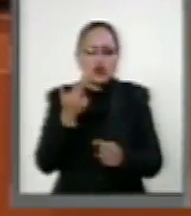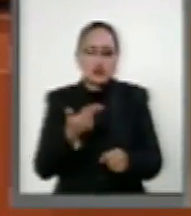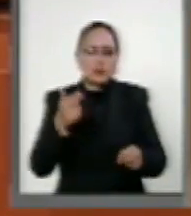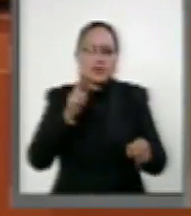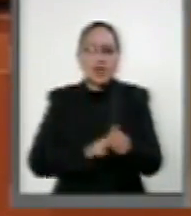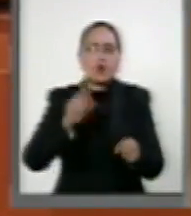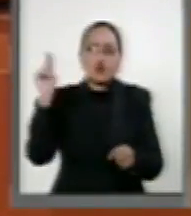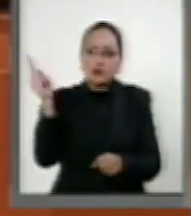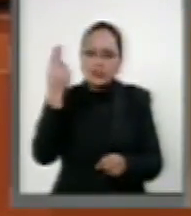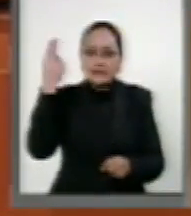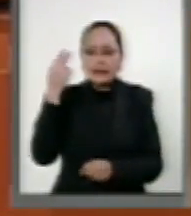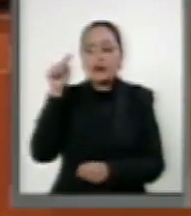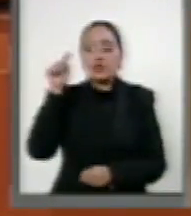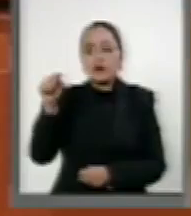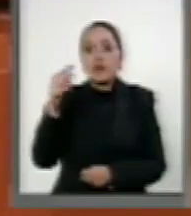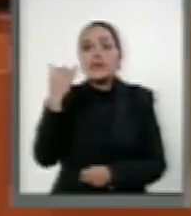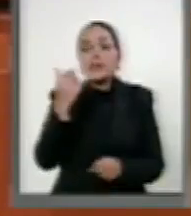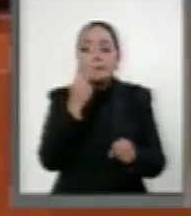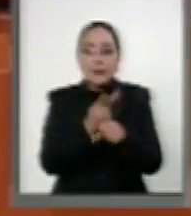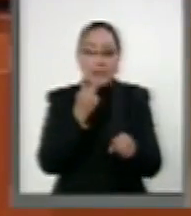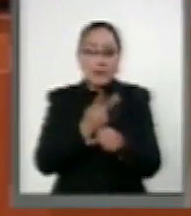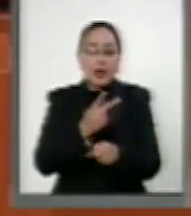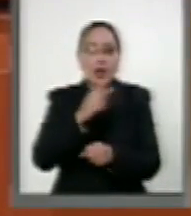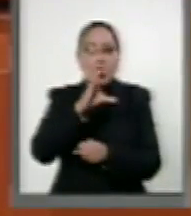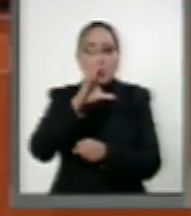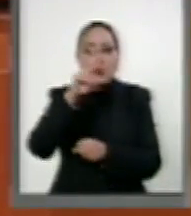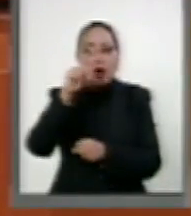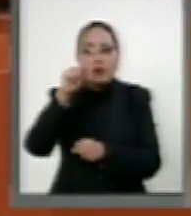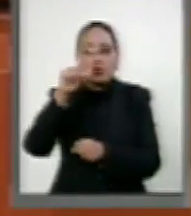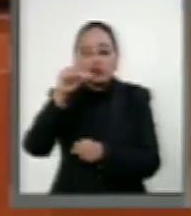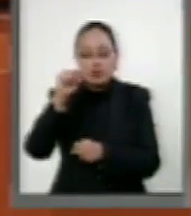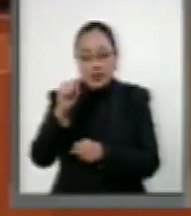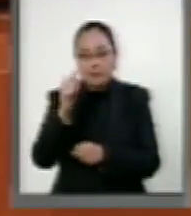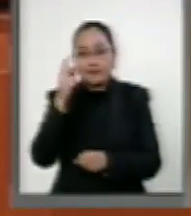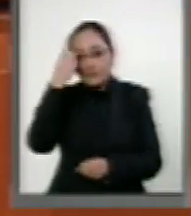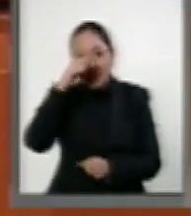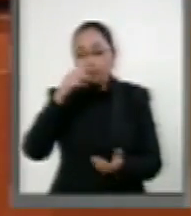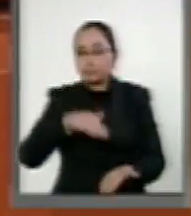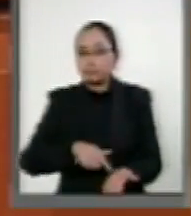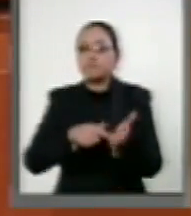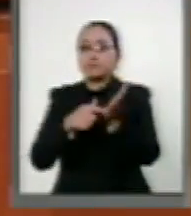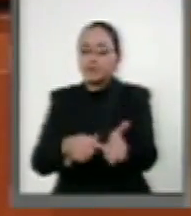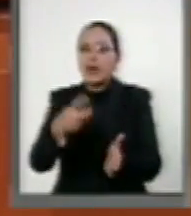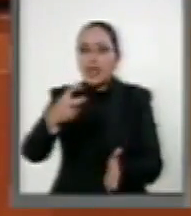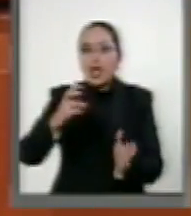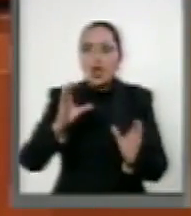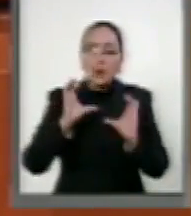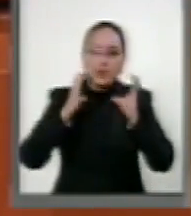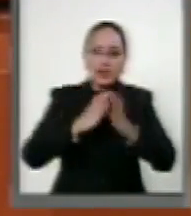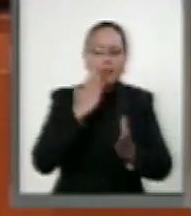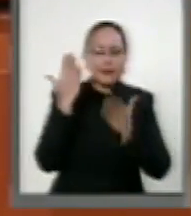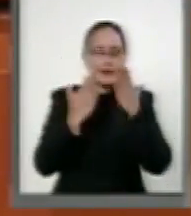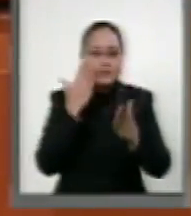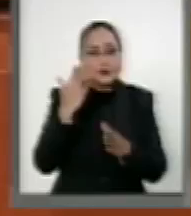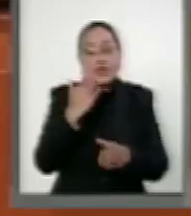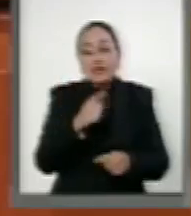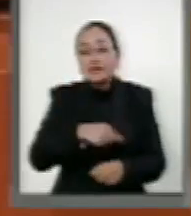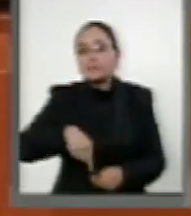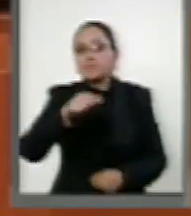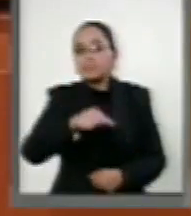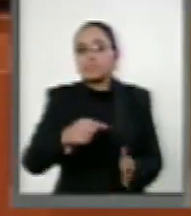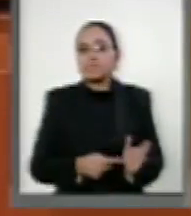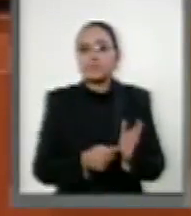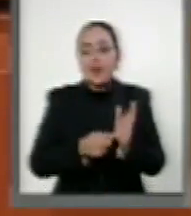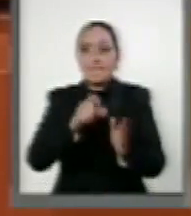universitario y la preparatoria Cuautla para que se entregue a la comunidad estudiantil la obra concluida de la